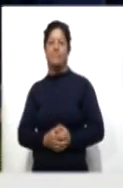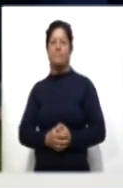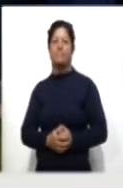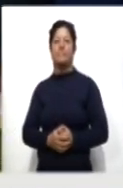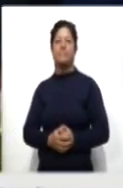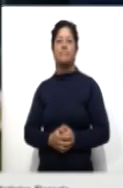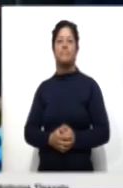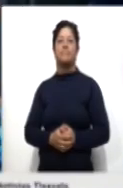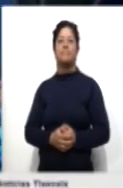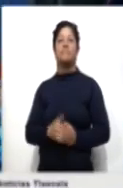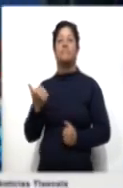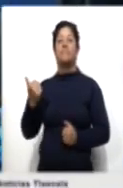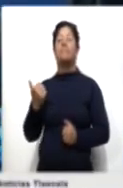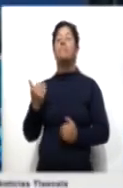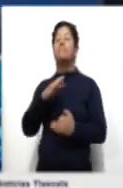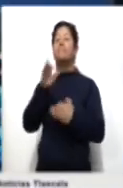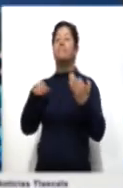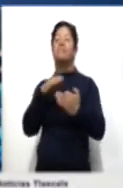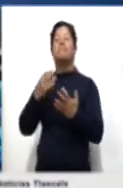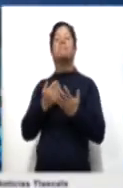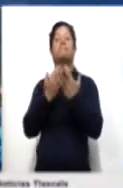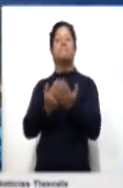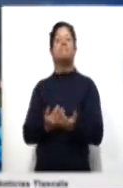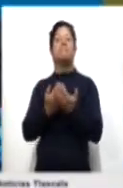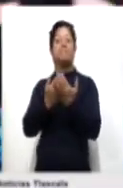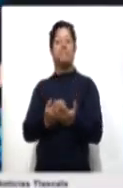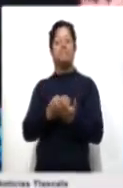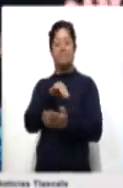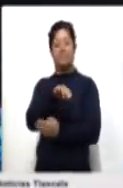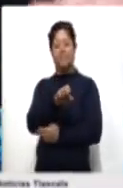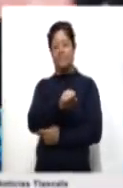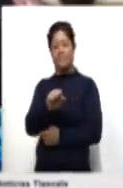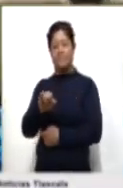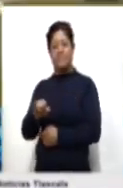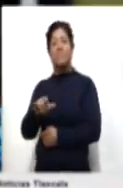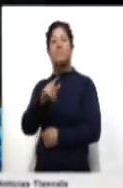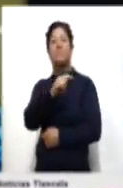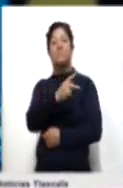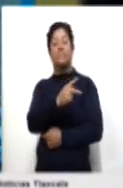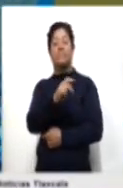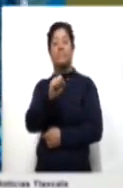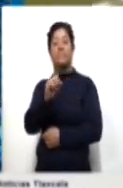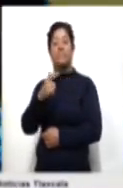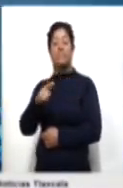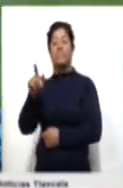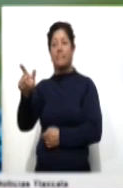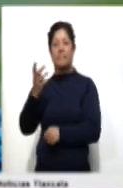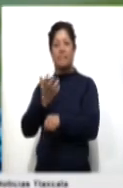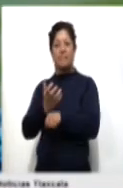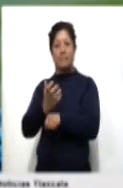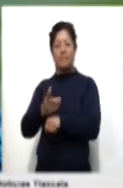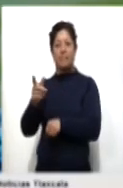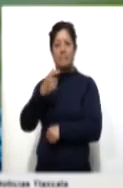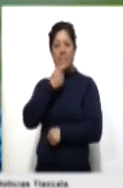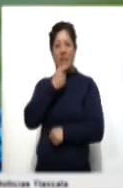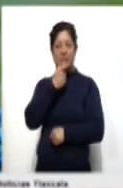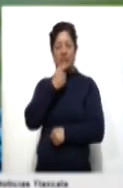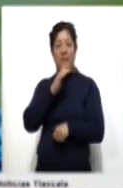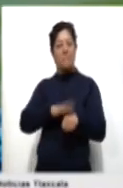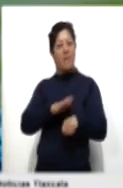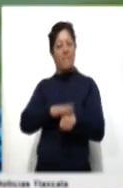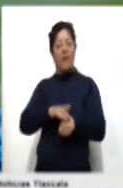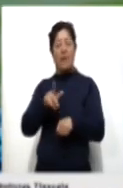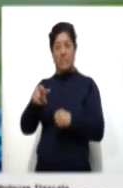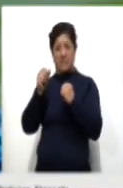Mientras todo el planeta espera el debut de Lionel Messi en el PSG, en la prensa británica y en Miami ya van más allá. ¿Por qué? Porque